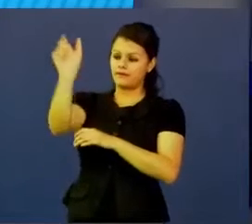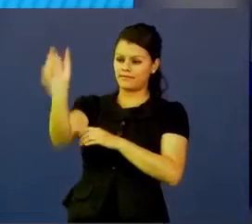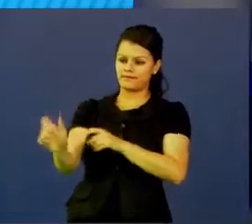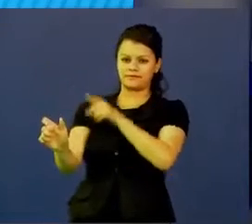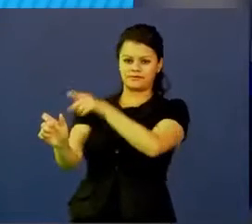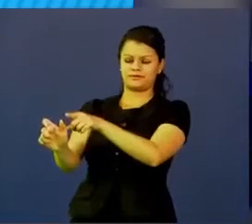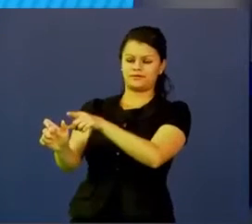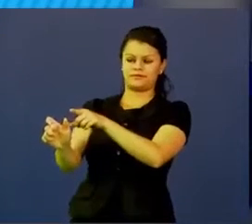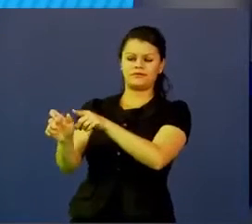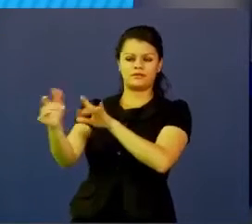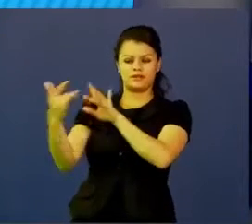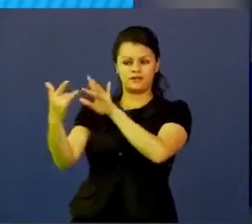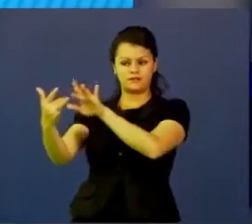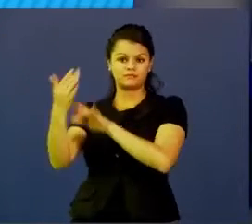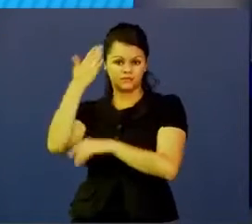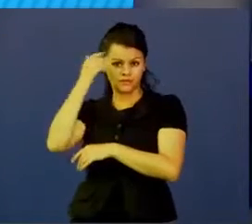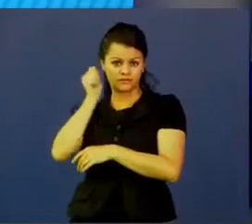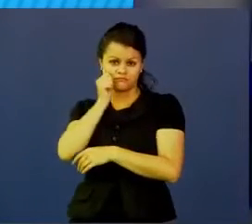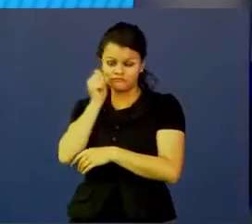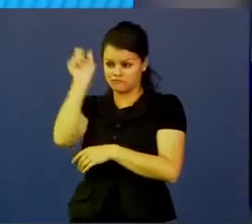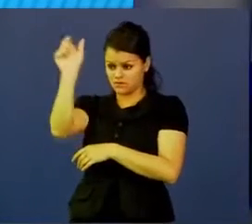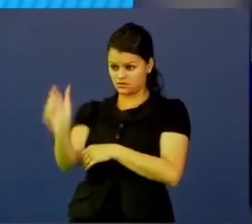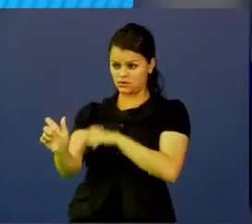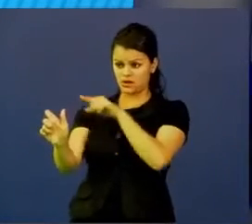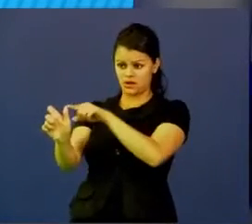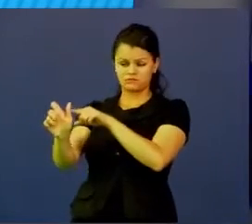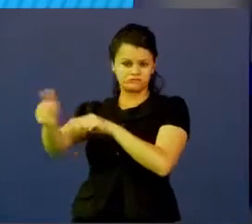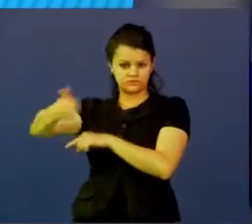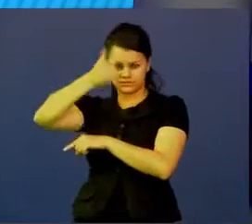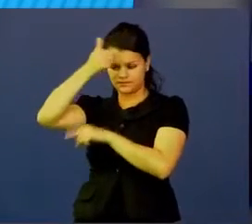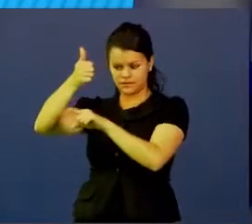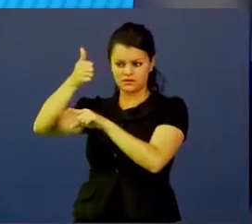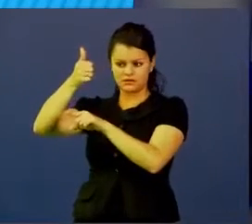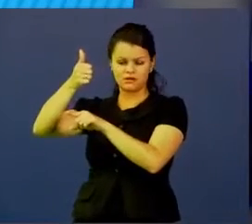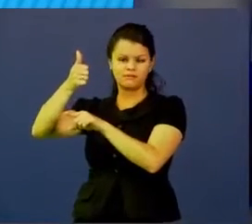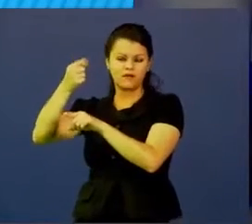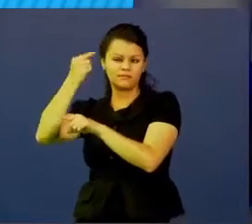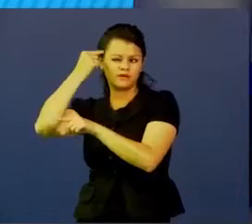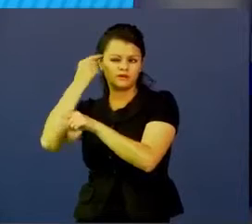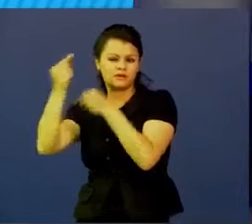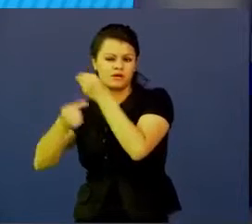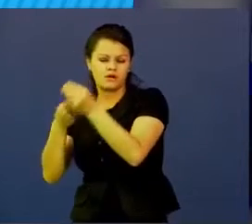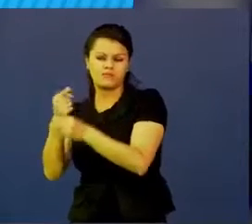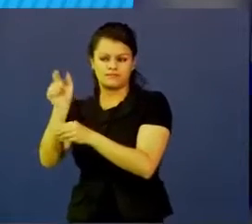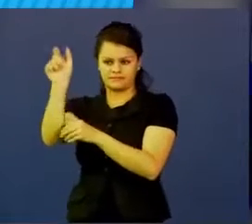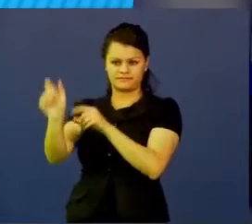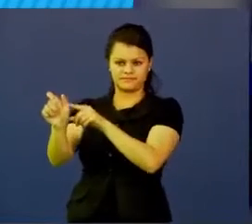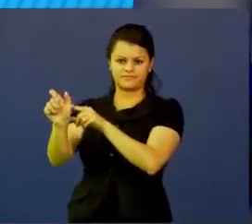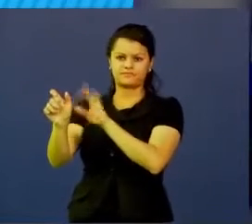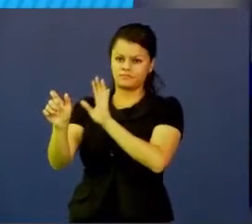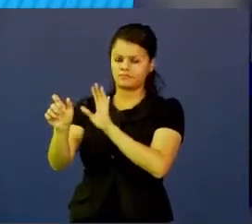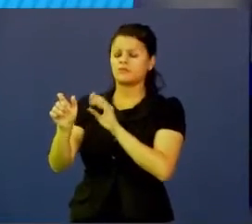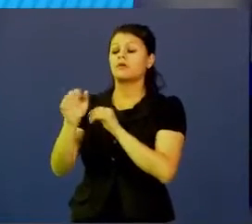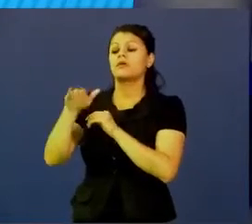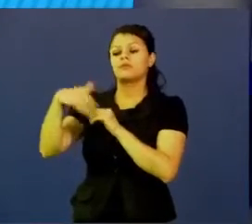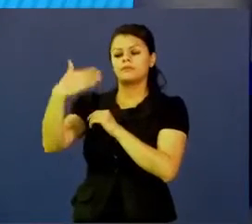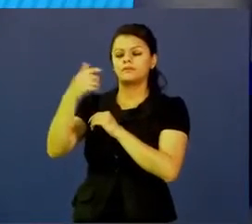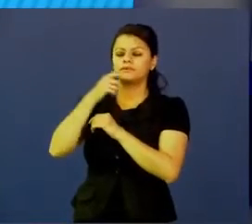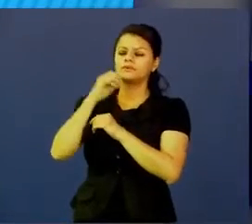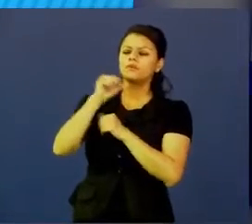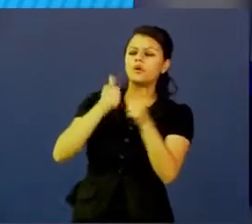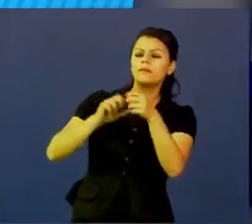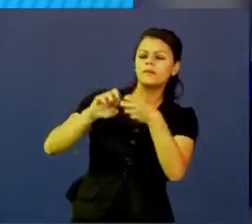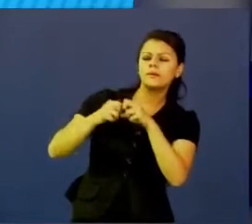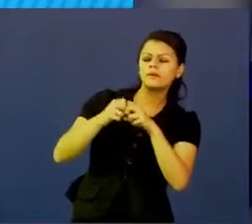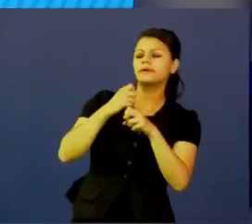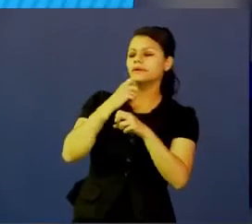del pensamiento diseño, luego definimos claramente ese problema y luego ideamos posibles soluciones